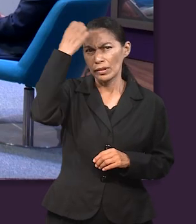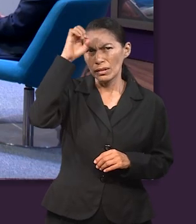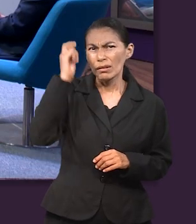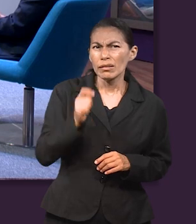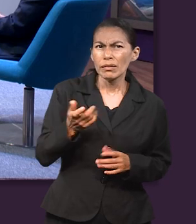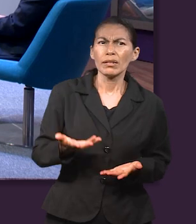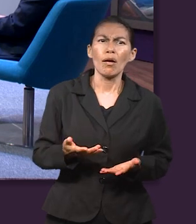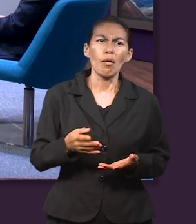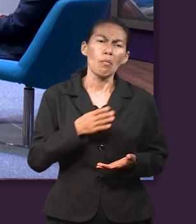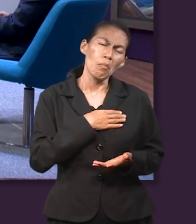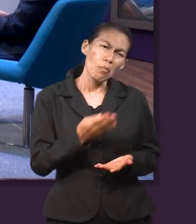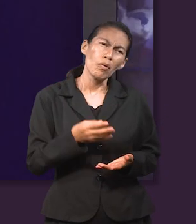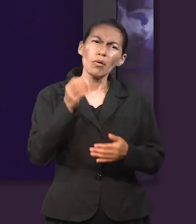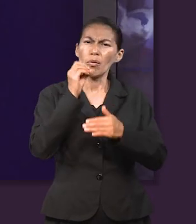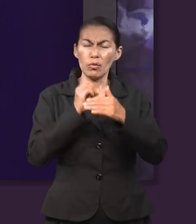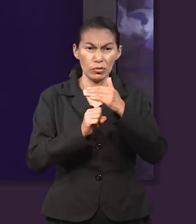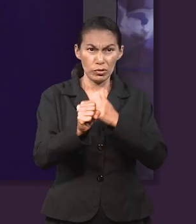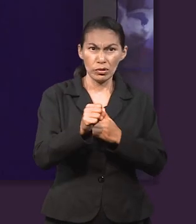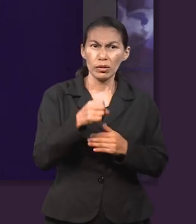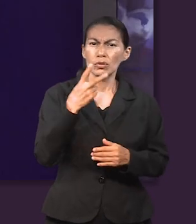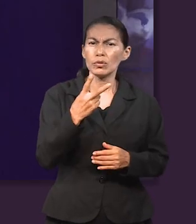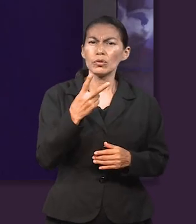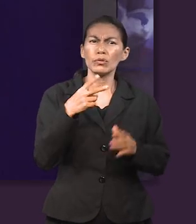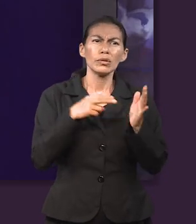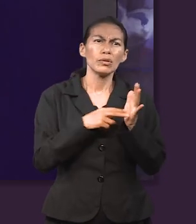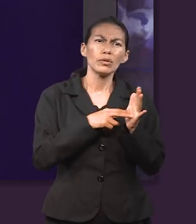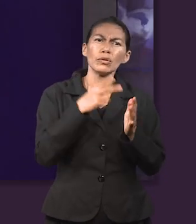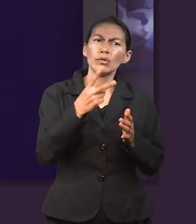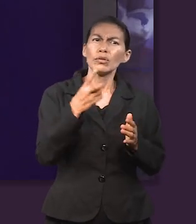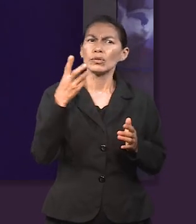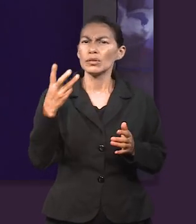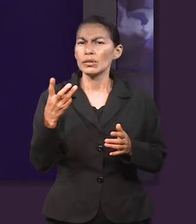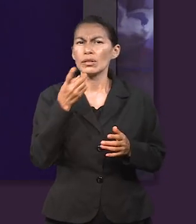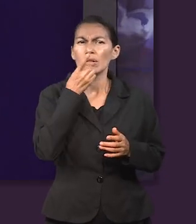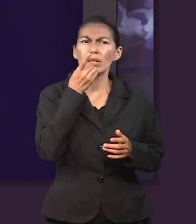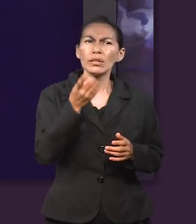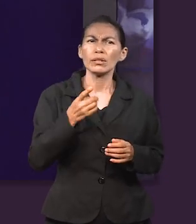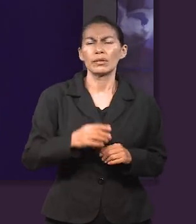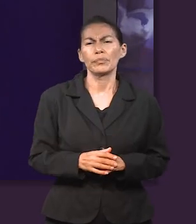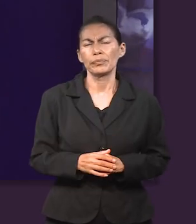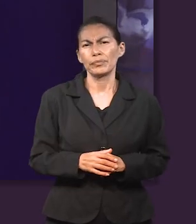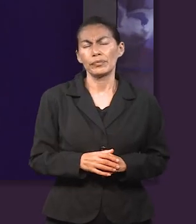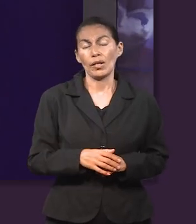experiencias? Bueno, en Oseas 2, en el versículo 2 y 3 dice,